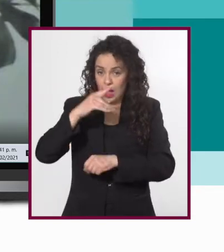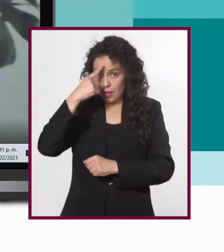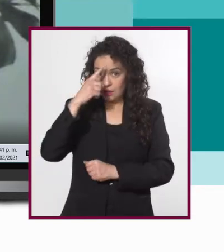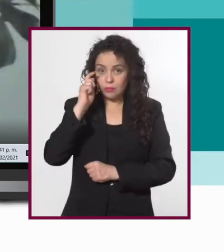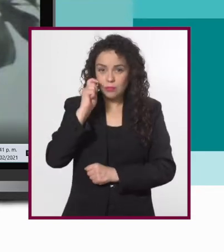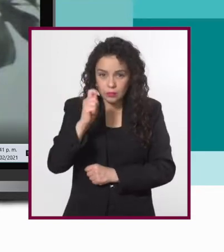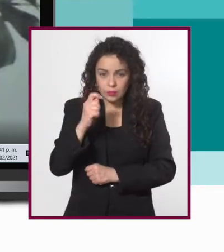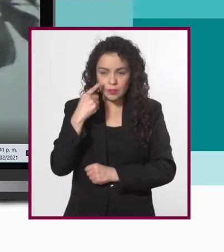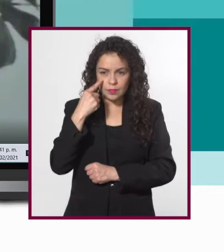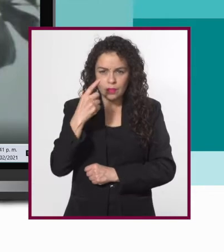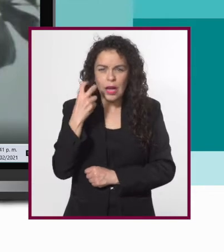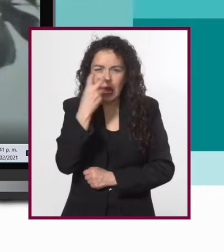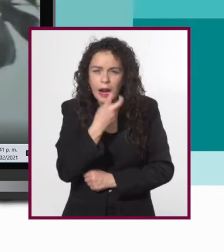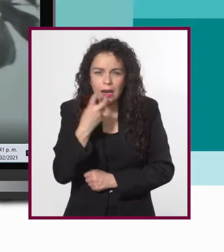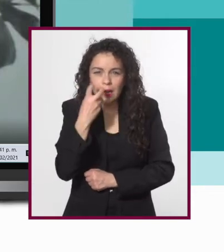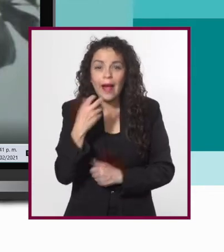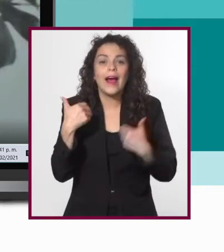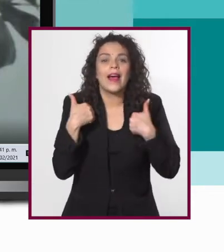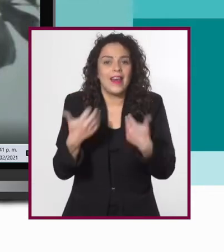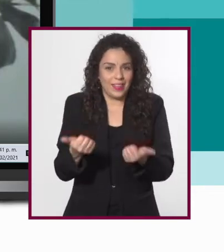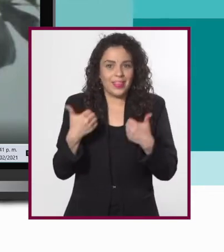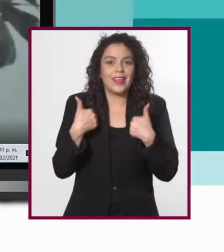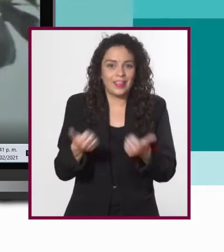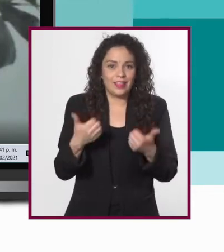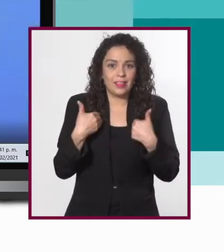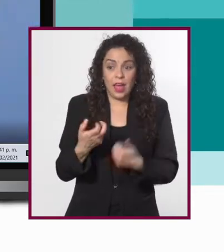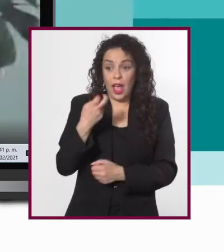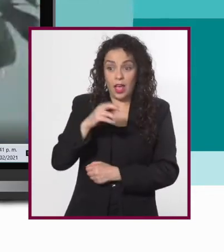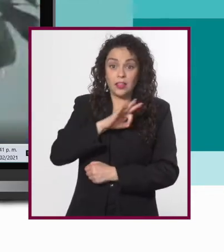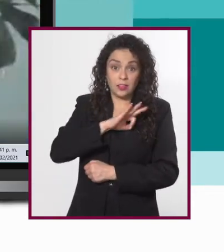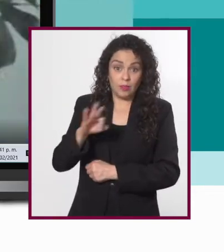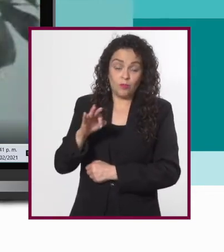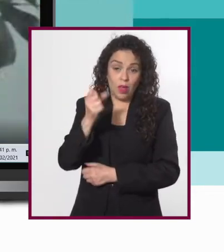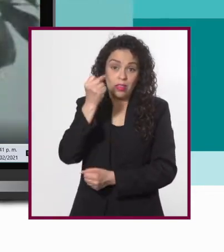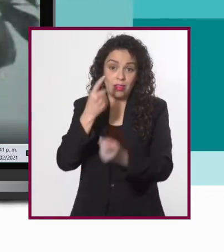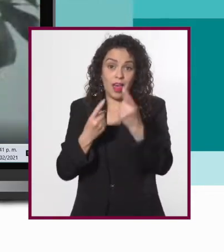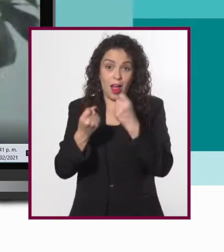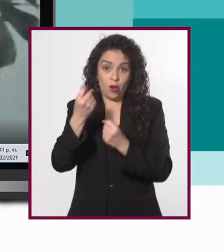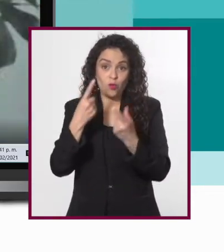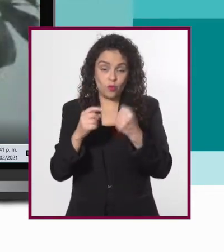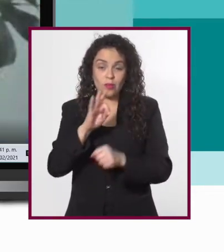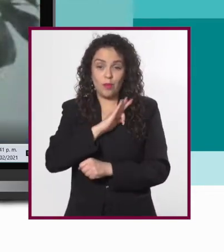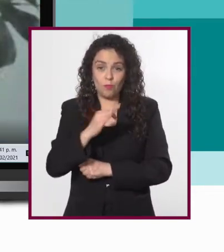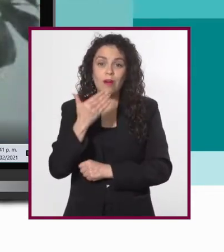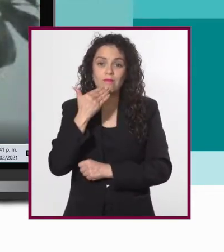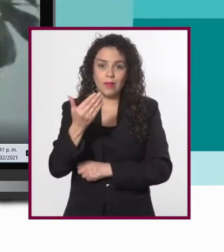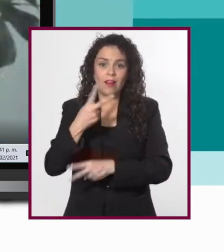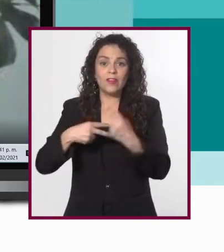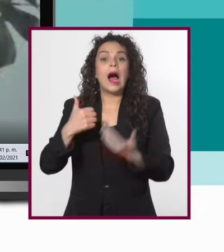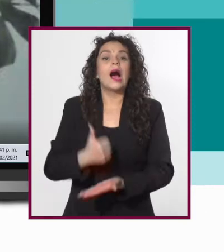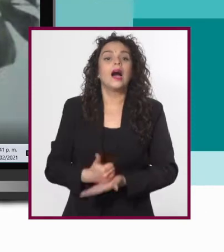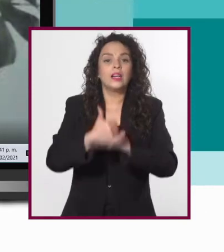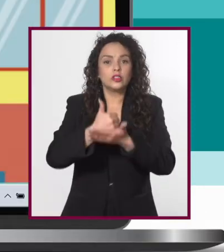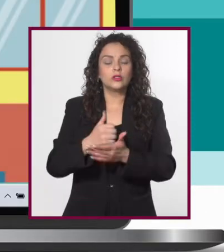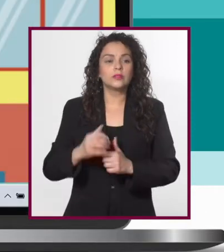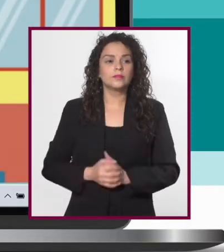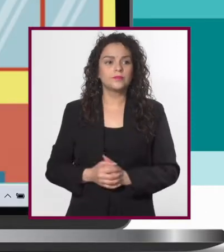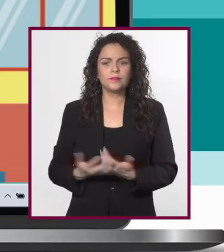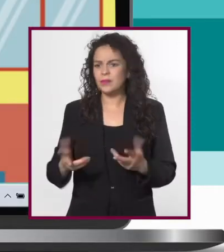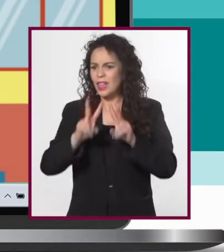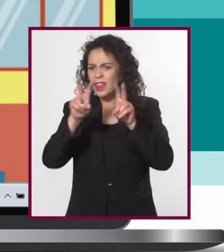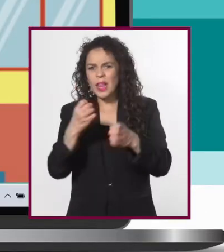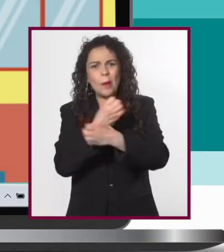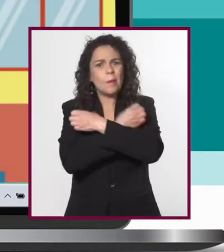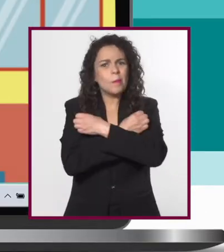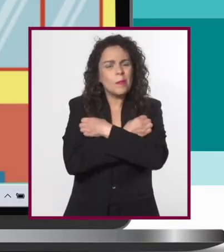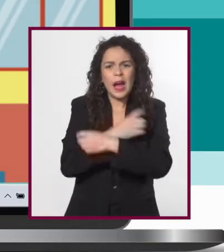para poderse dar a entender. Esa podría ser alguna de las posibilidades. ¿Y en la